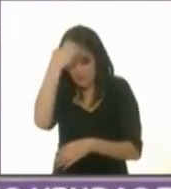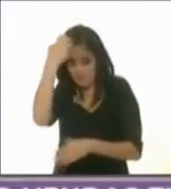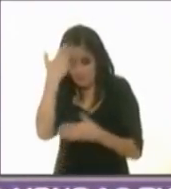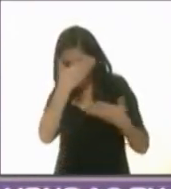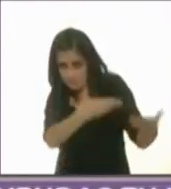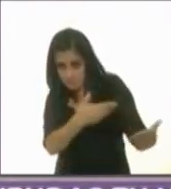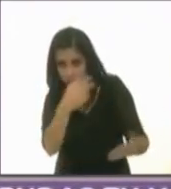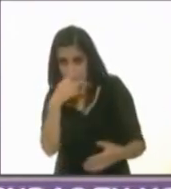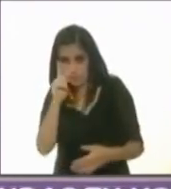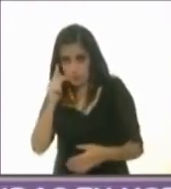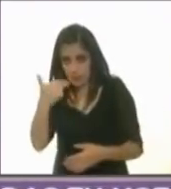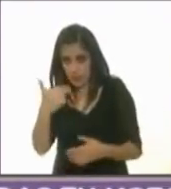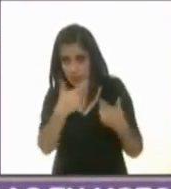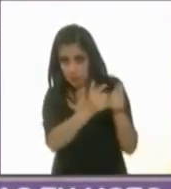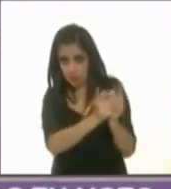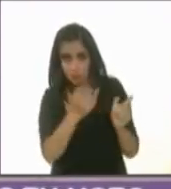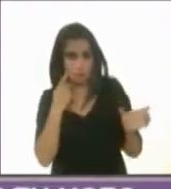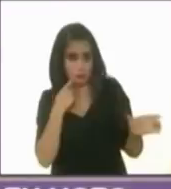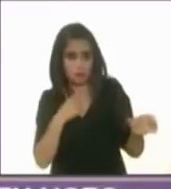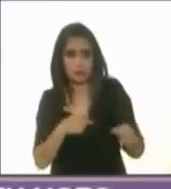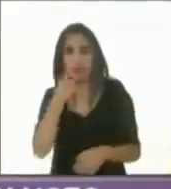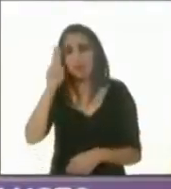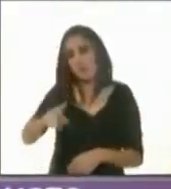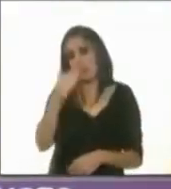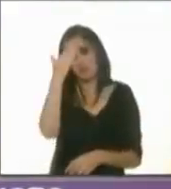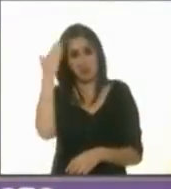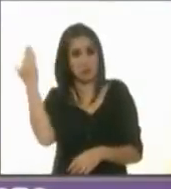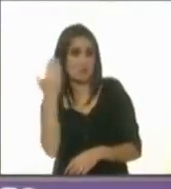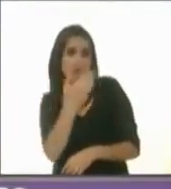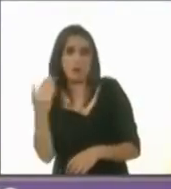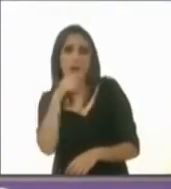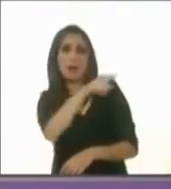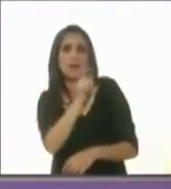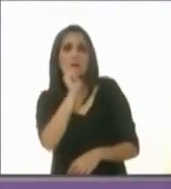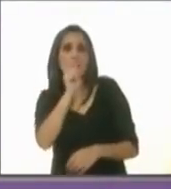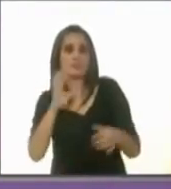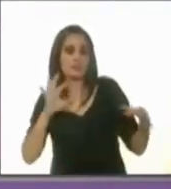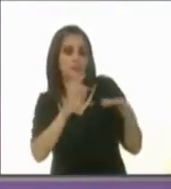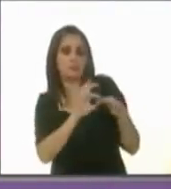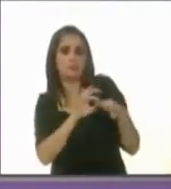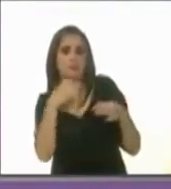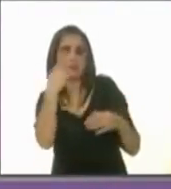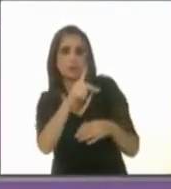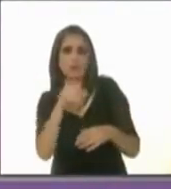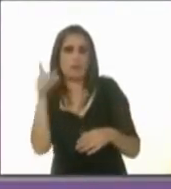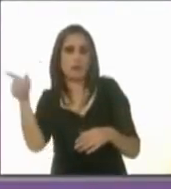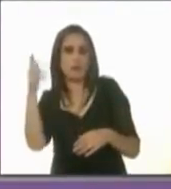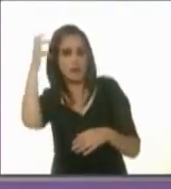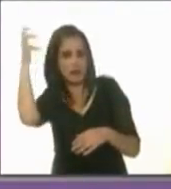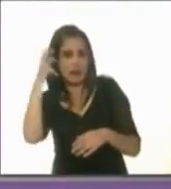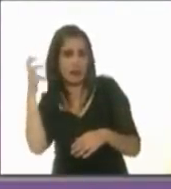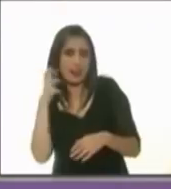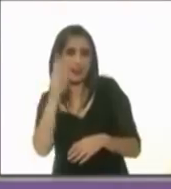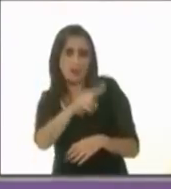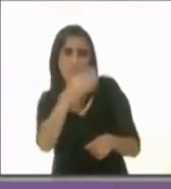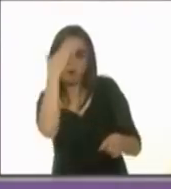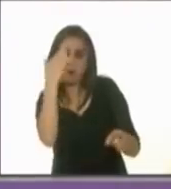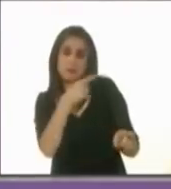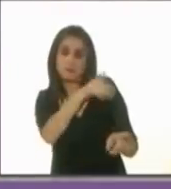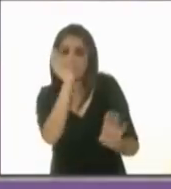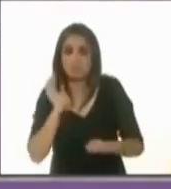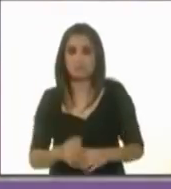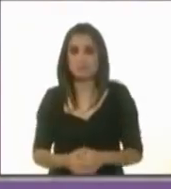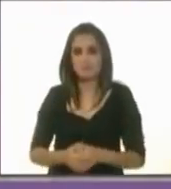al candidato del Partido Humanista? Que ha de ser horrible ser palero de Claudia Sheinbaum. Muchísimas gracias, Miquel Arriola. Mariana Boy